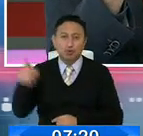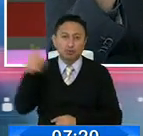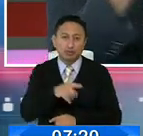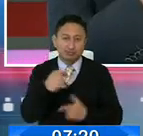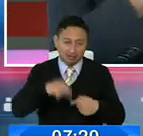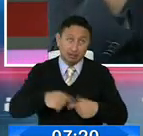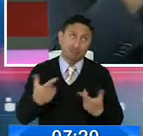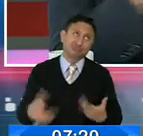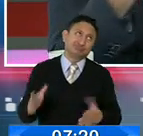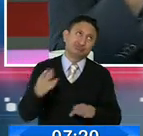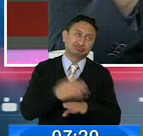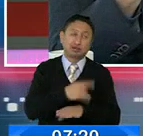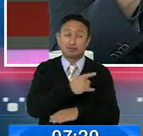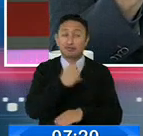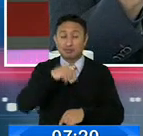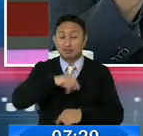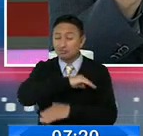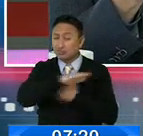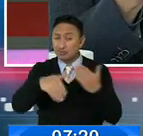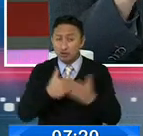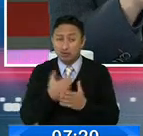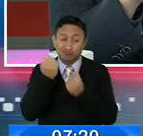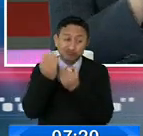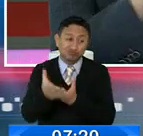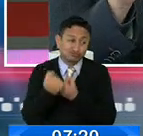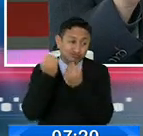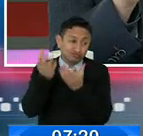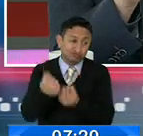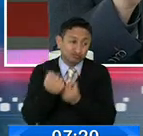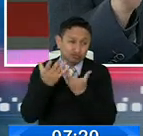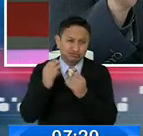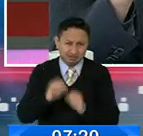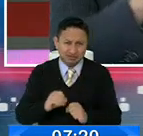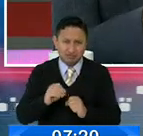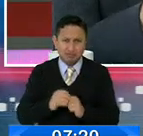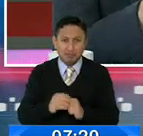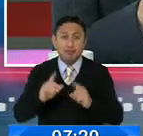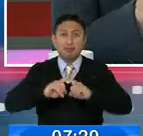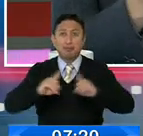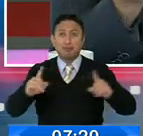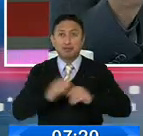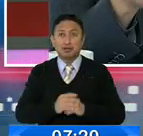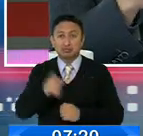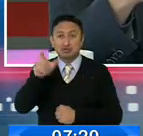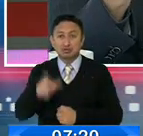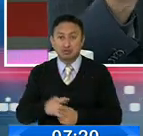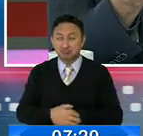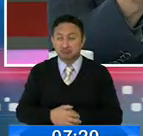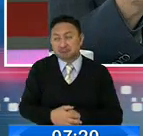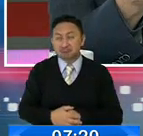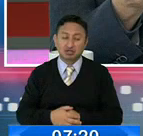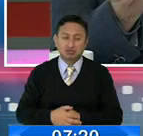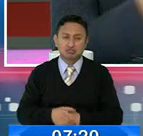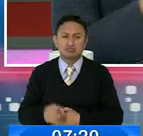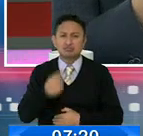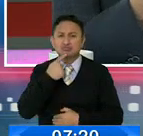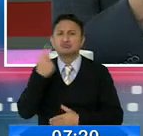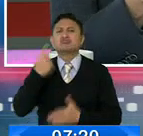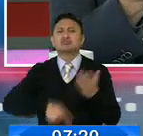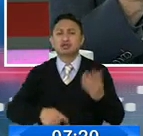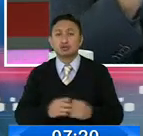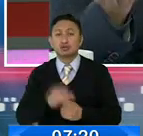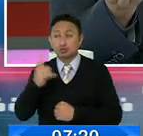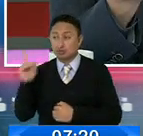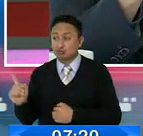hemos hablado, mira, los medios han dicho un montón, hemos hablado un montón, información la hay, pero la hacen. ¿Qué dicen? ¿Cuál es el justificativo? Cuando ustedes